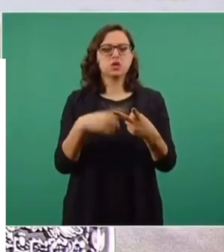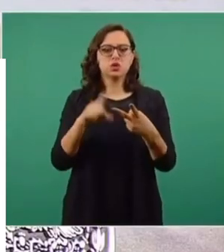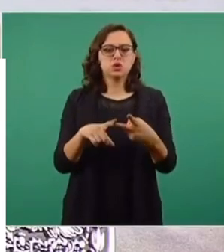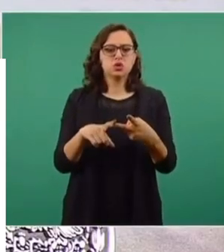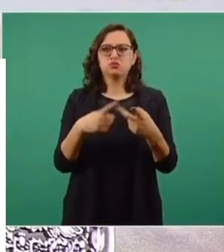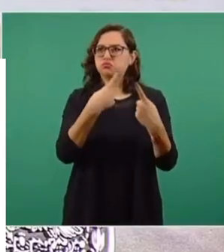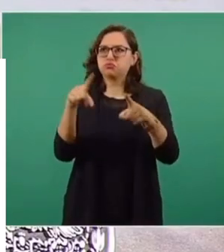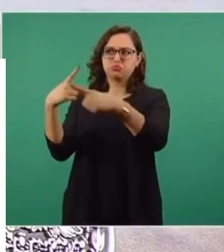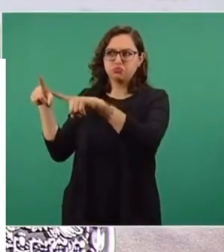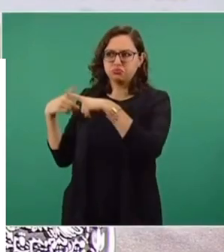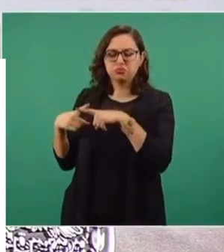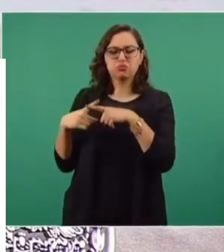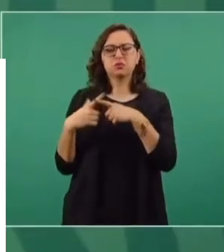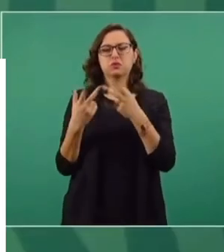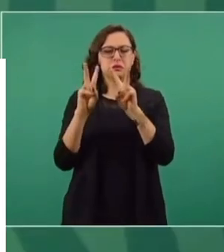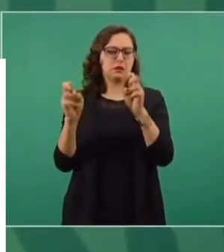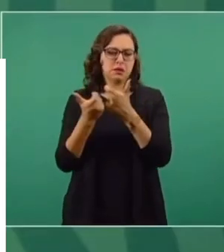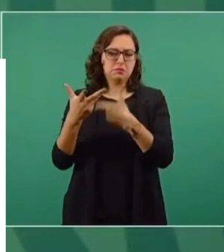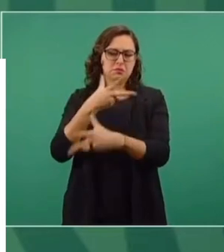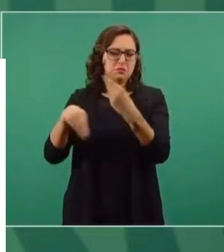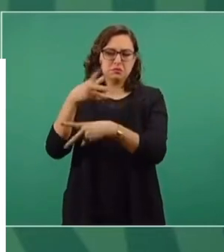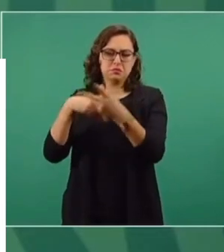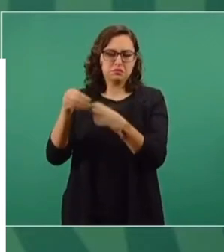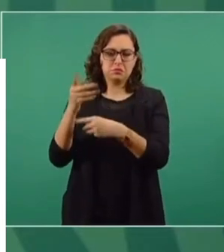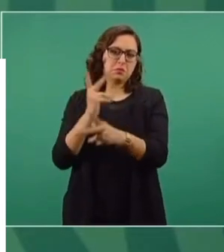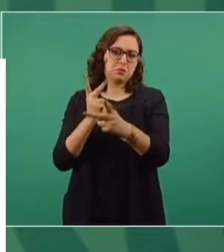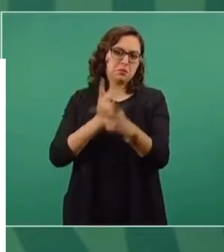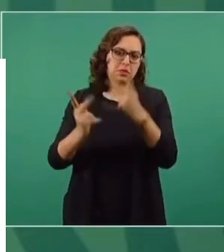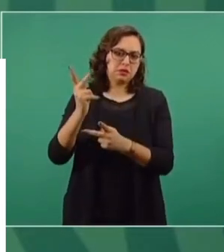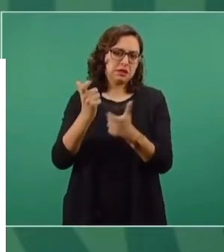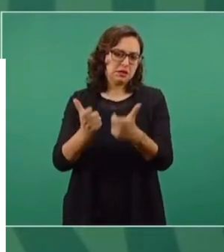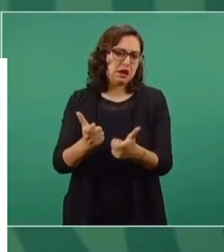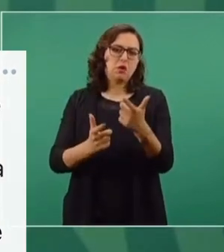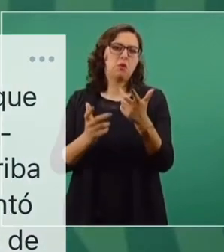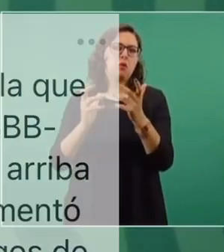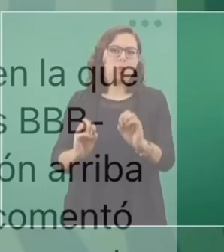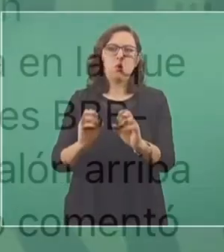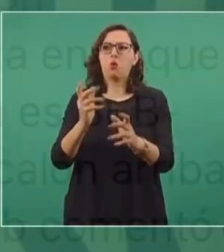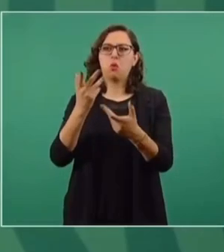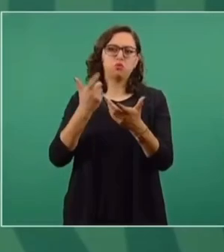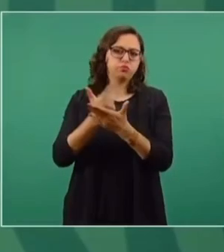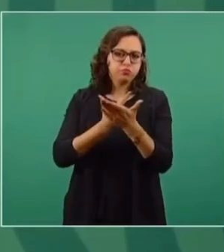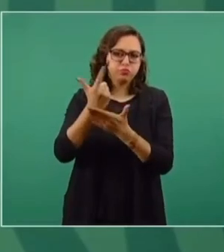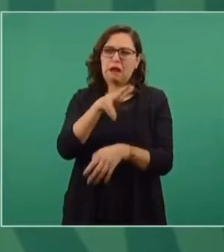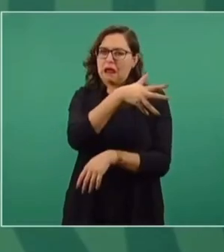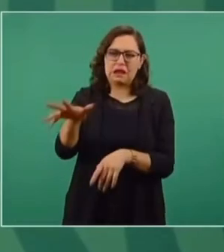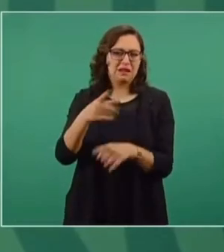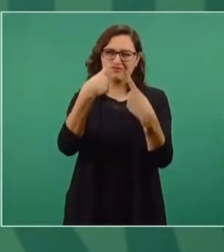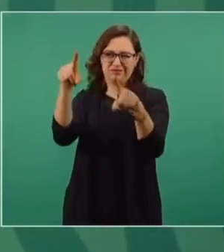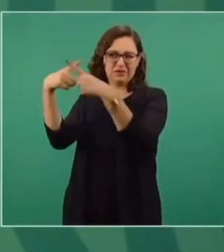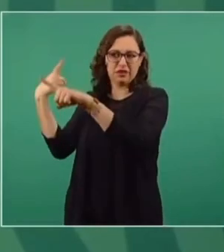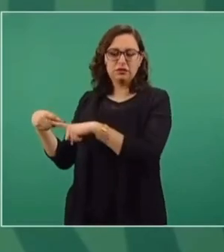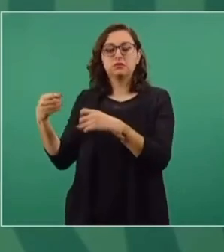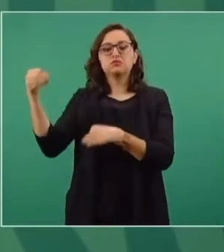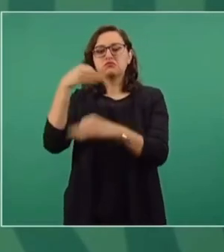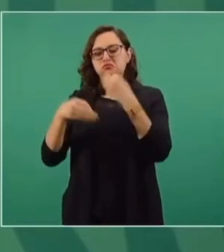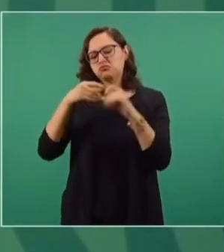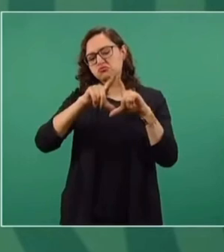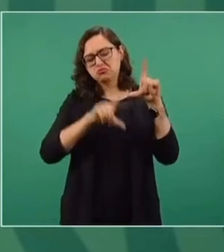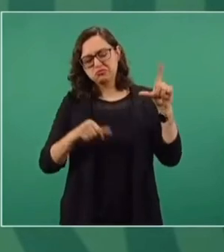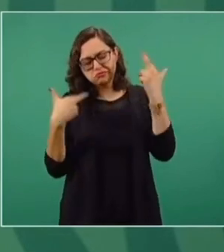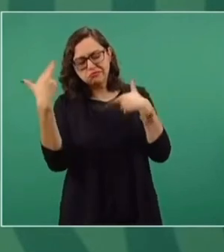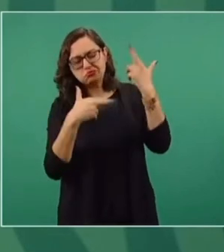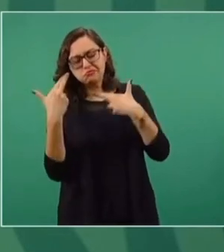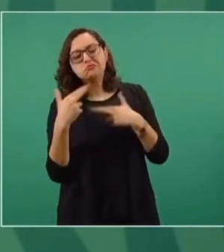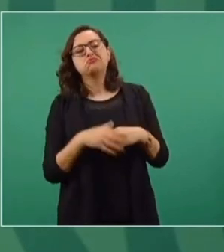y otro tipo de organizaciones dedicadas a las finanzas públicas, las finanzas en general, coinciden de que vamos a